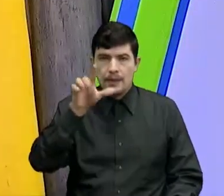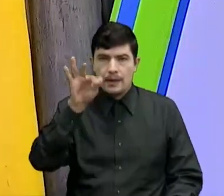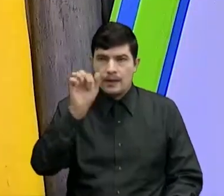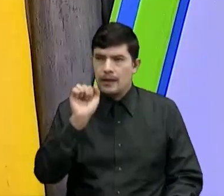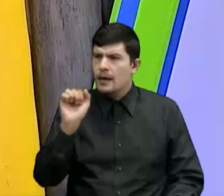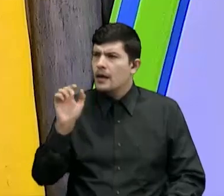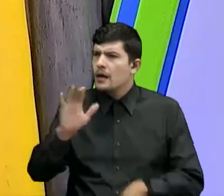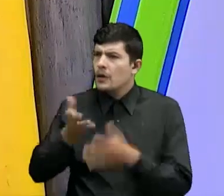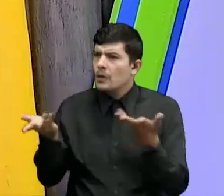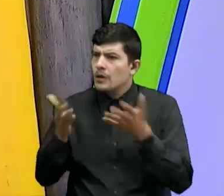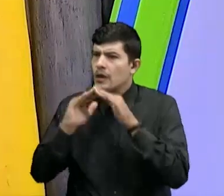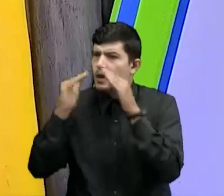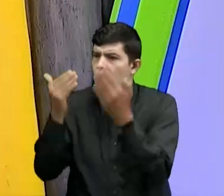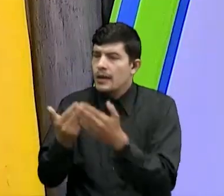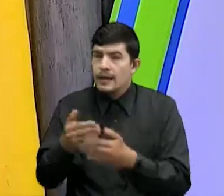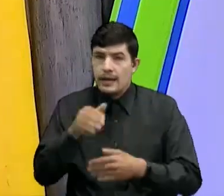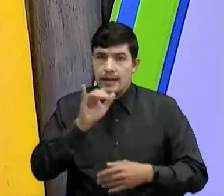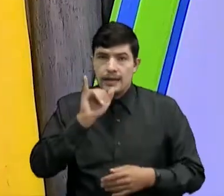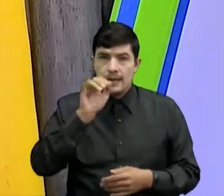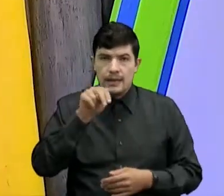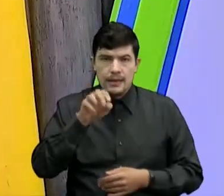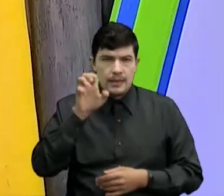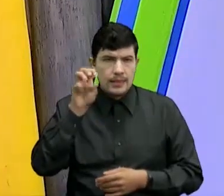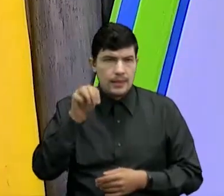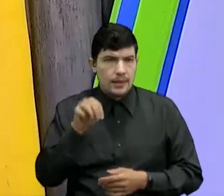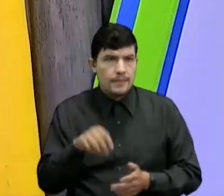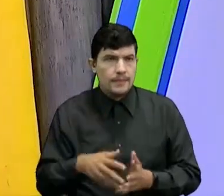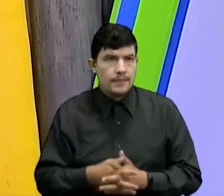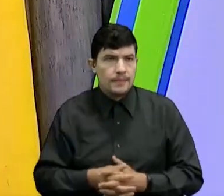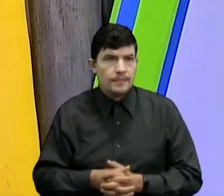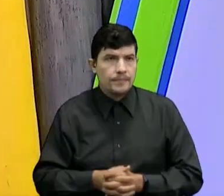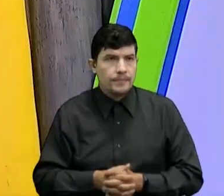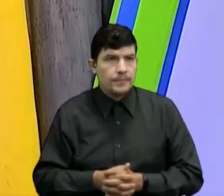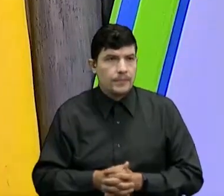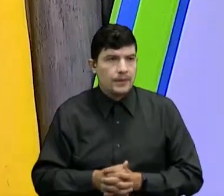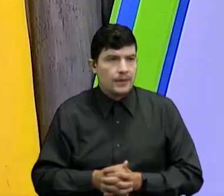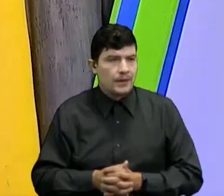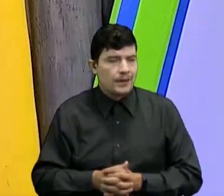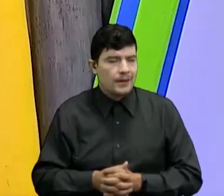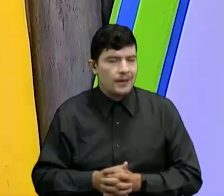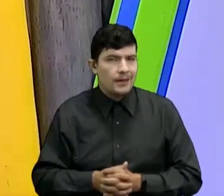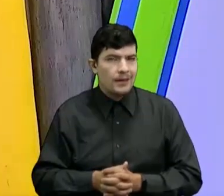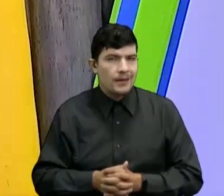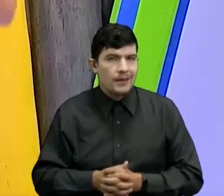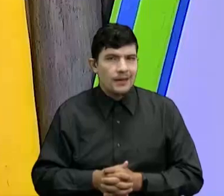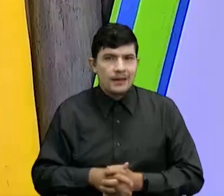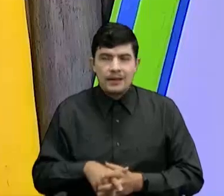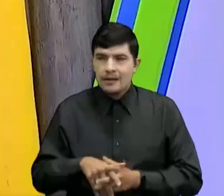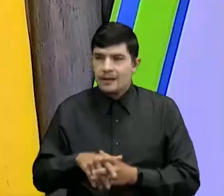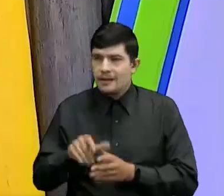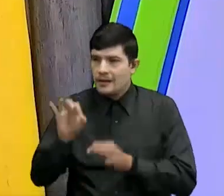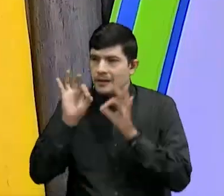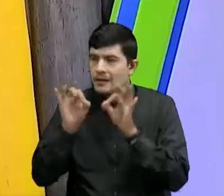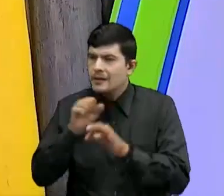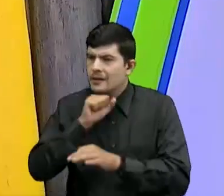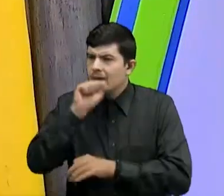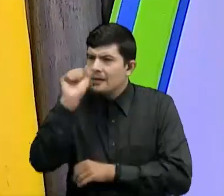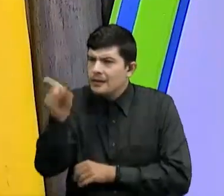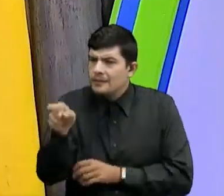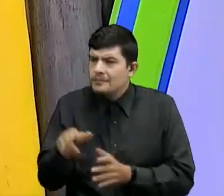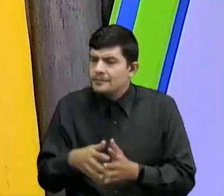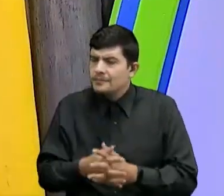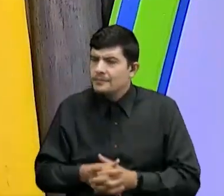qué colegio mi vida? De colegio INSS Gira Castro Muy bien Excelente Ven Darwin Y te hago una pregunta